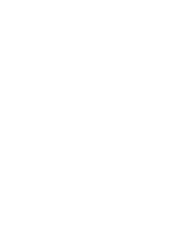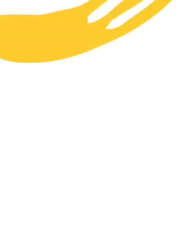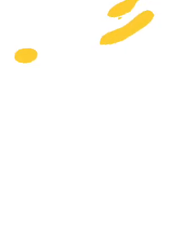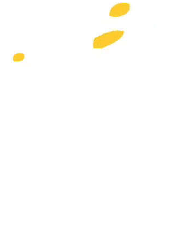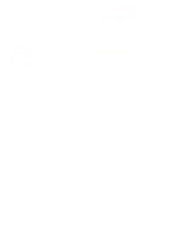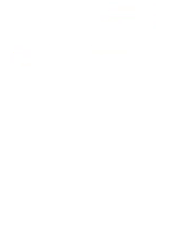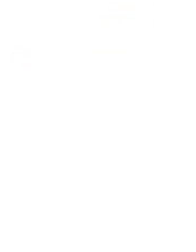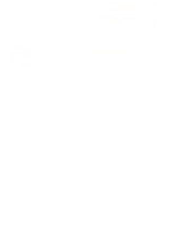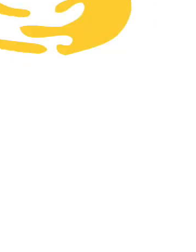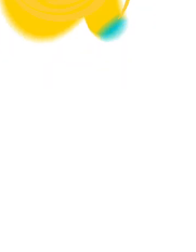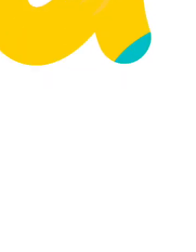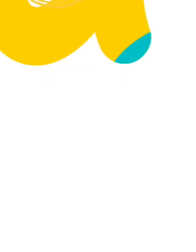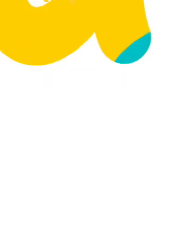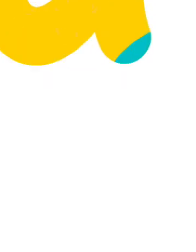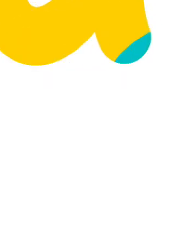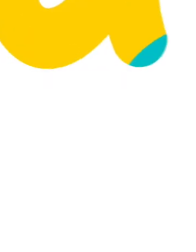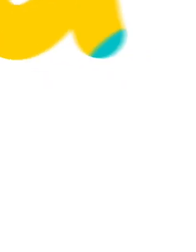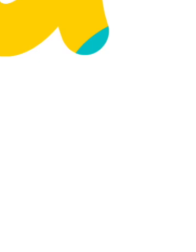¡Gracias! ¡Gracias! ¡Gracias!